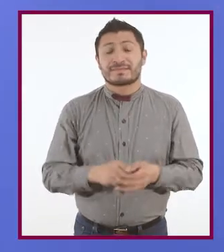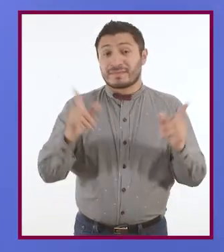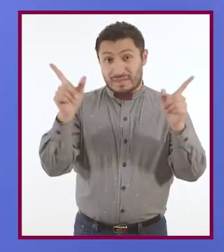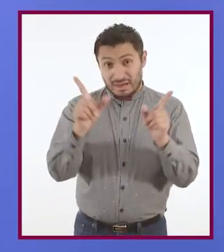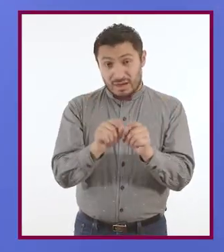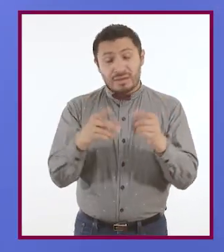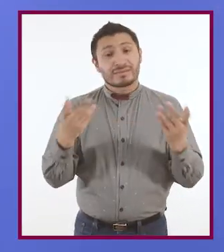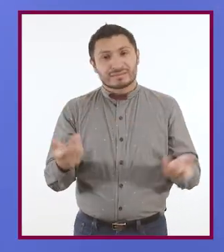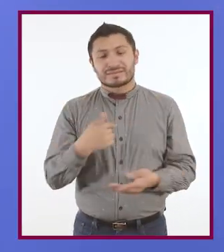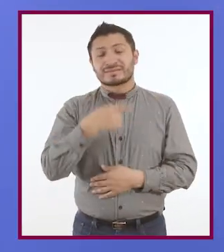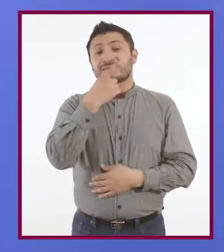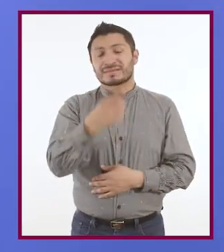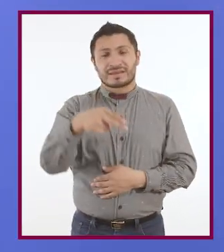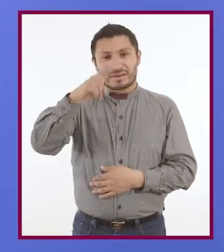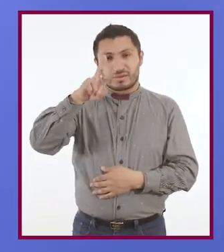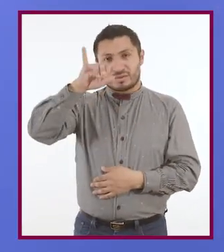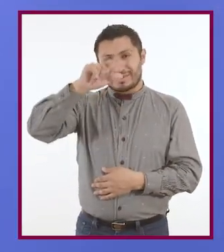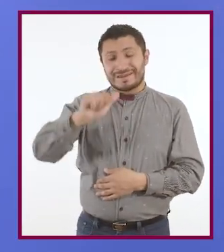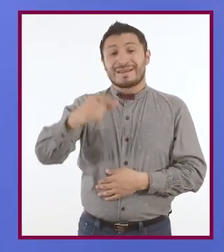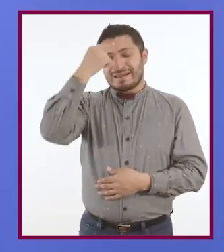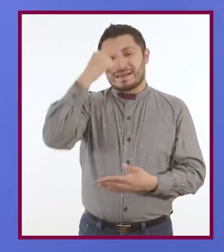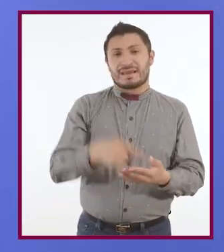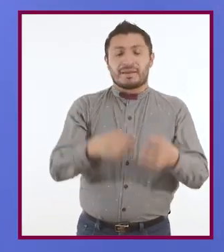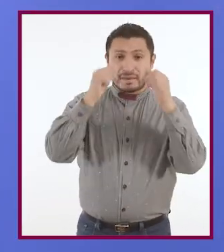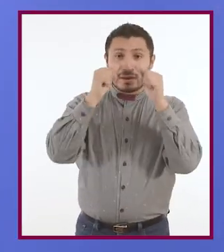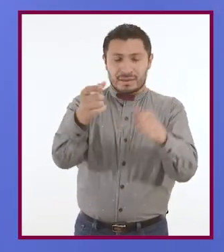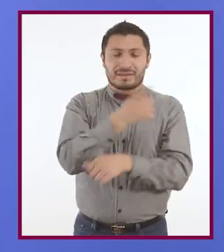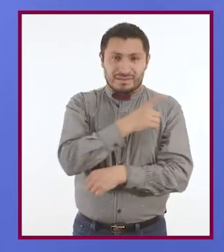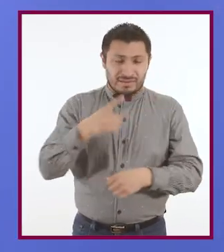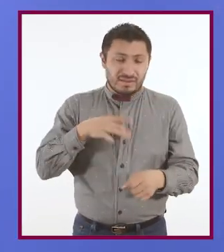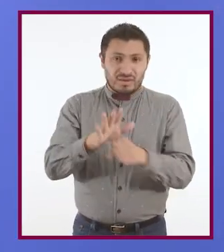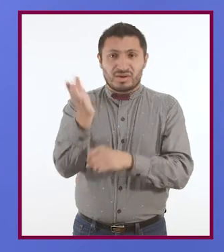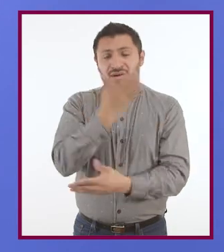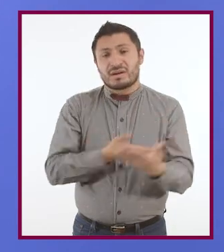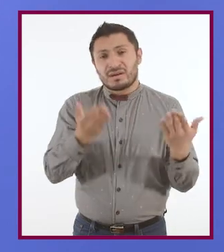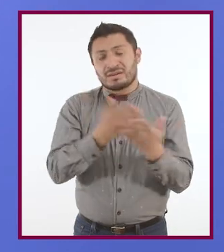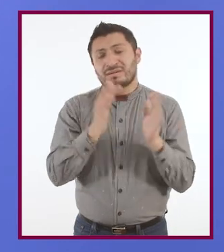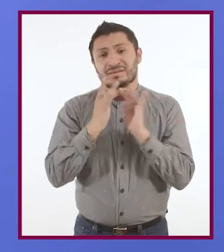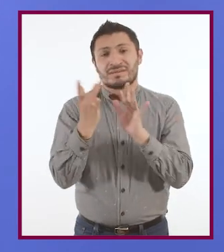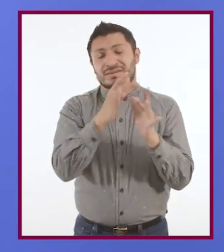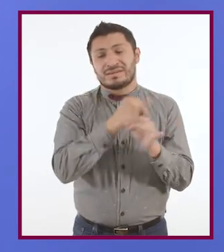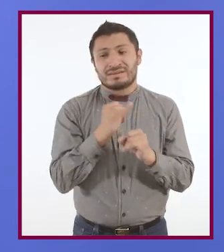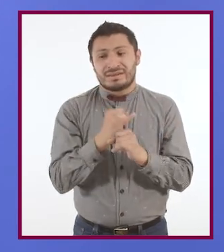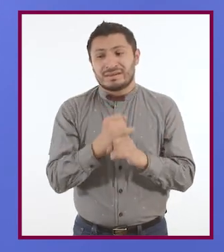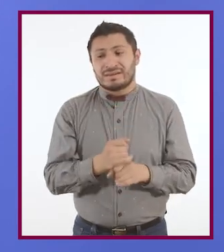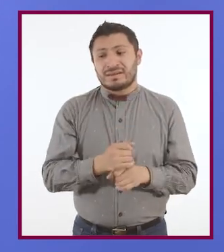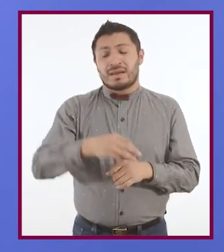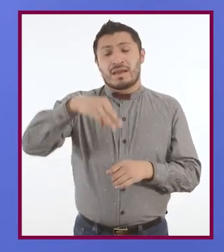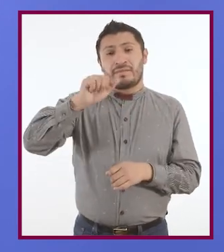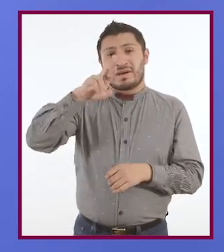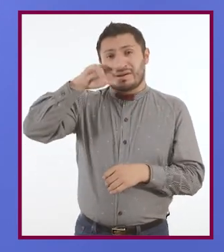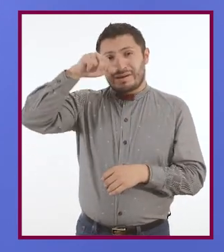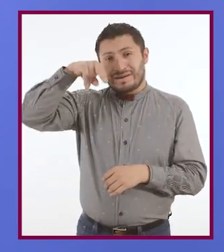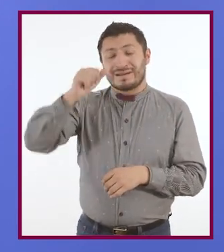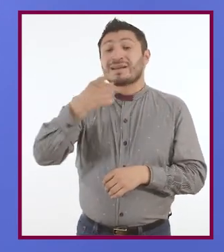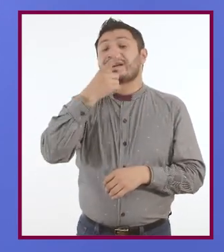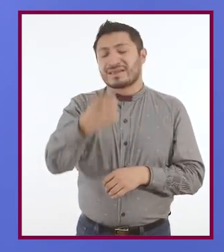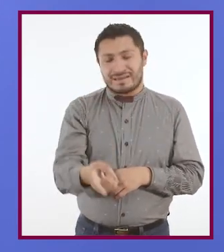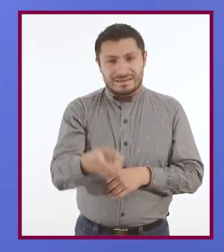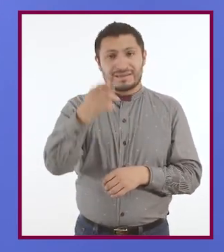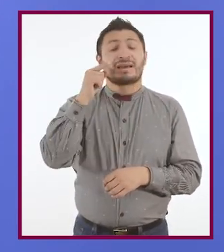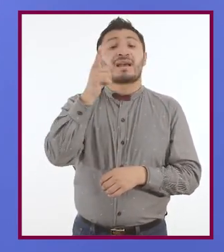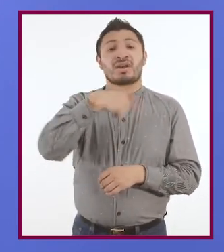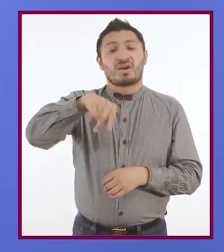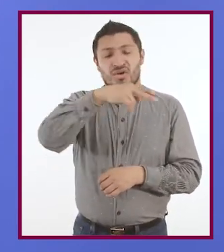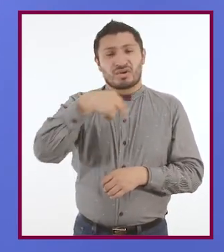resumen, te comento que Nubia cree que debemos poner atención en lo que compartimos en redes. Mientras que Mariana nos invita a saber si lo